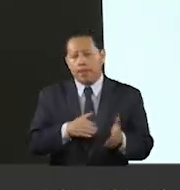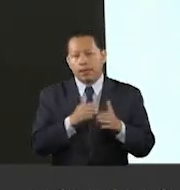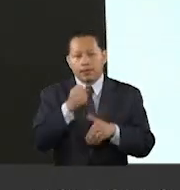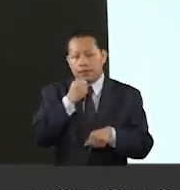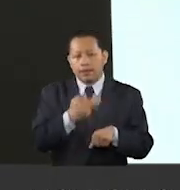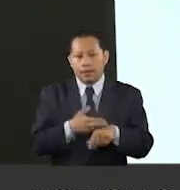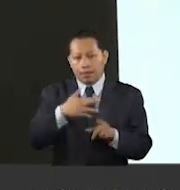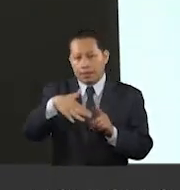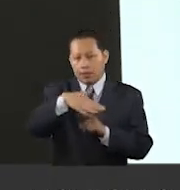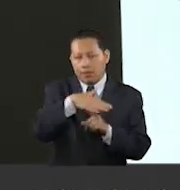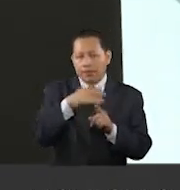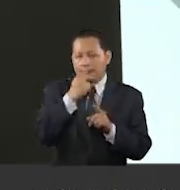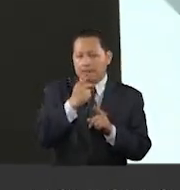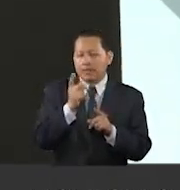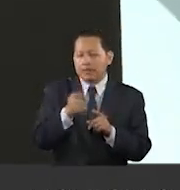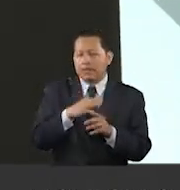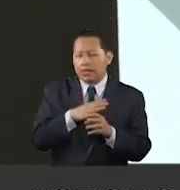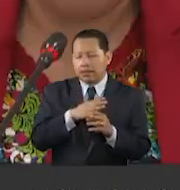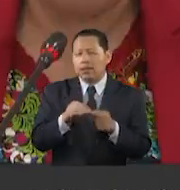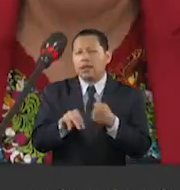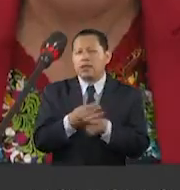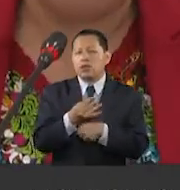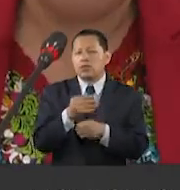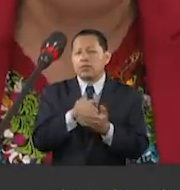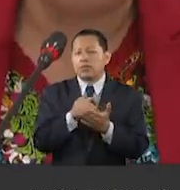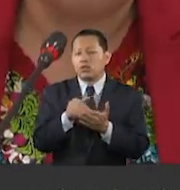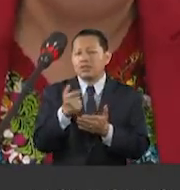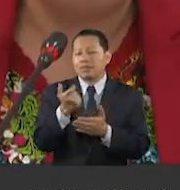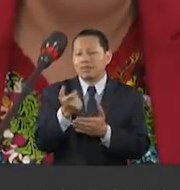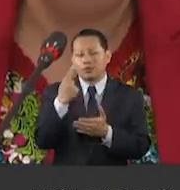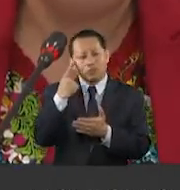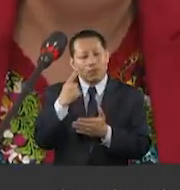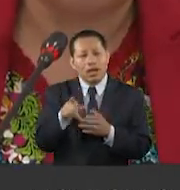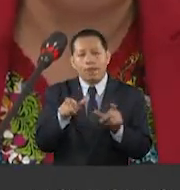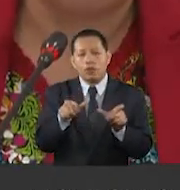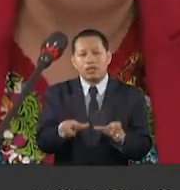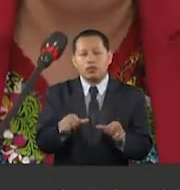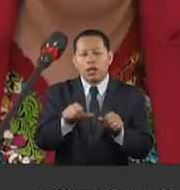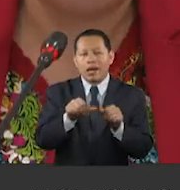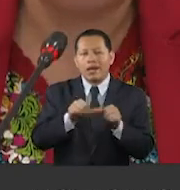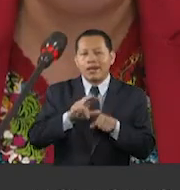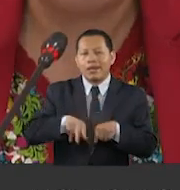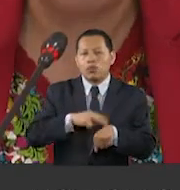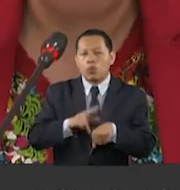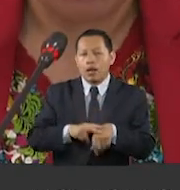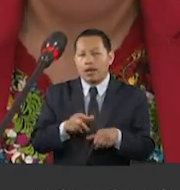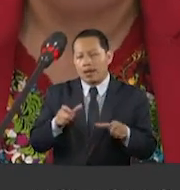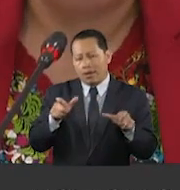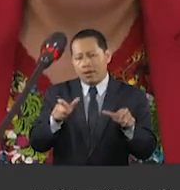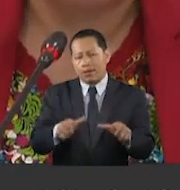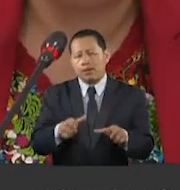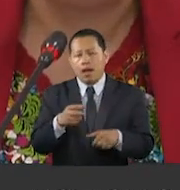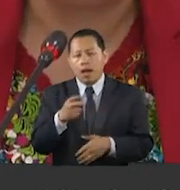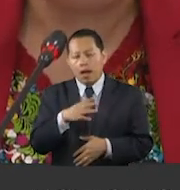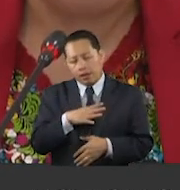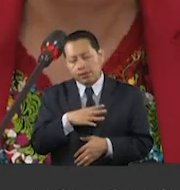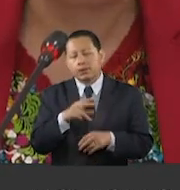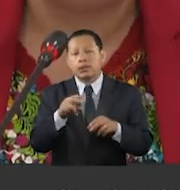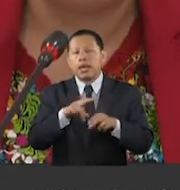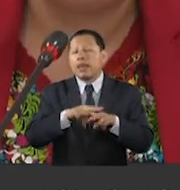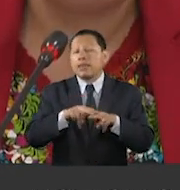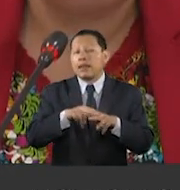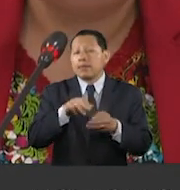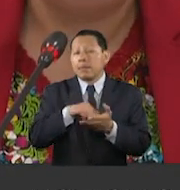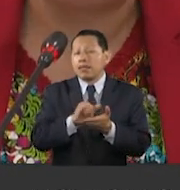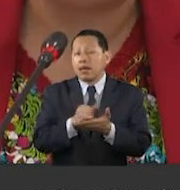Ambiente destacó que se han destinado más de 14 mil millones de pesos a la protección de áreas naturales protegidas. En referencia al Tren Maya, aseguró